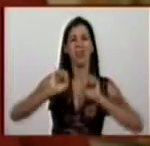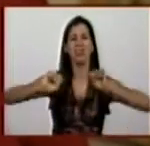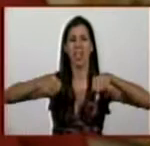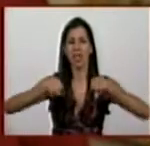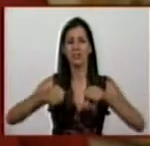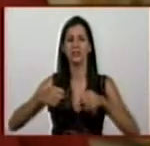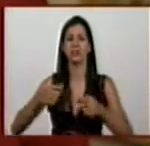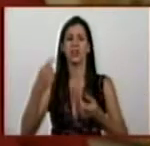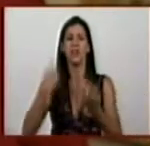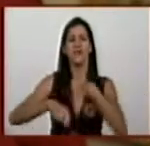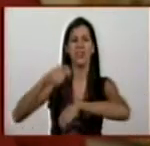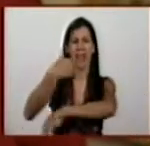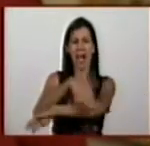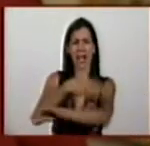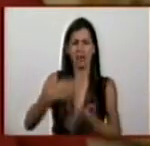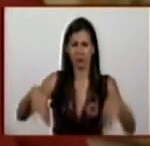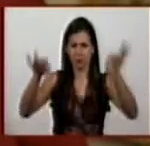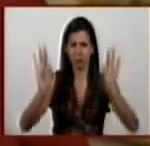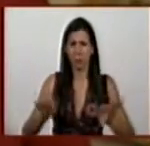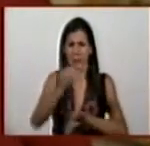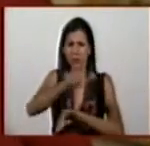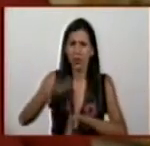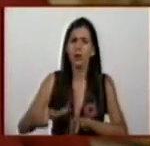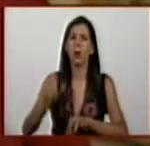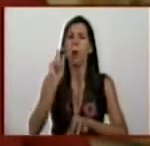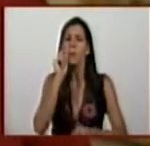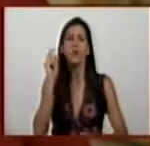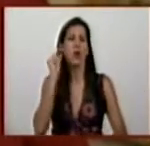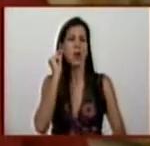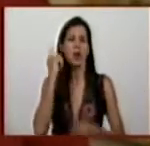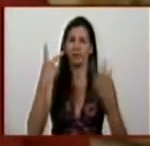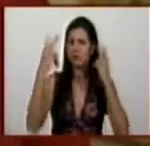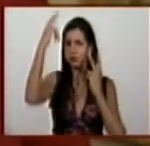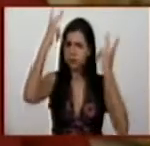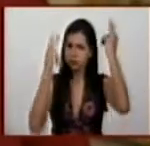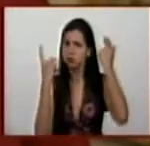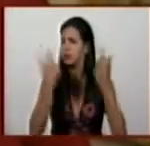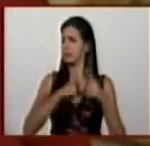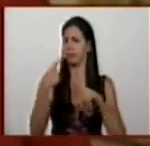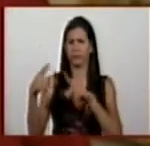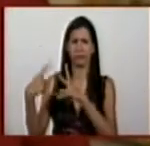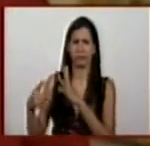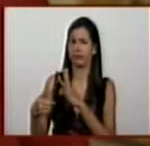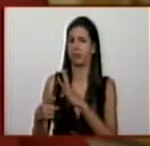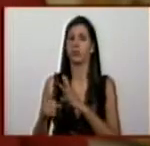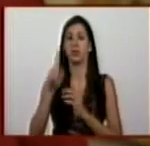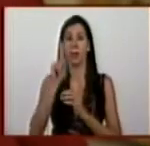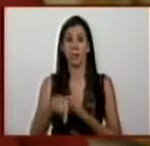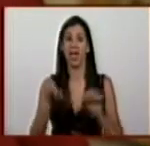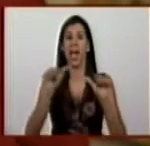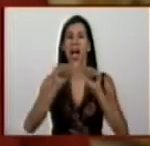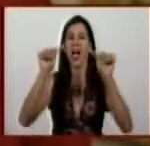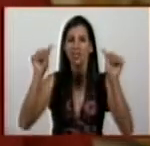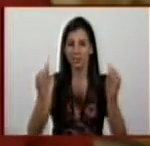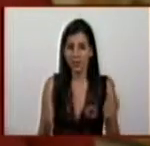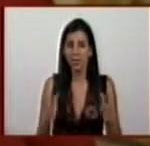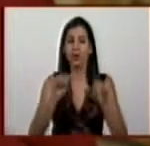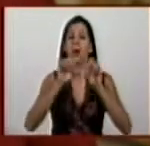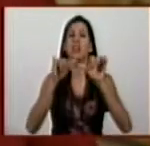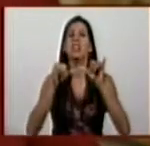buhoneros, por las peluqueras, por muchísimos trabajadores, incluyendo arquitectos,